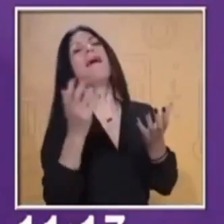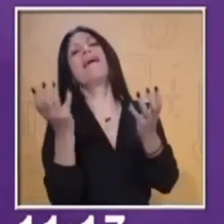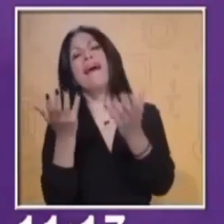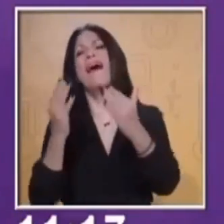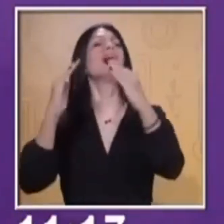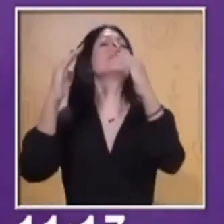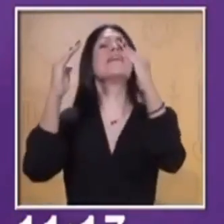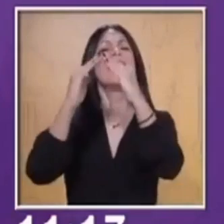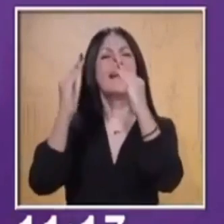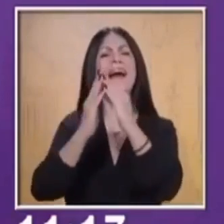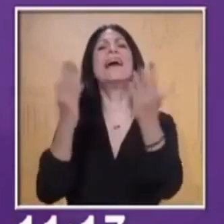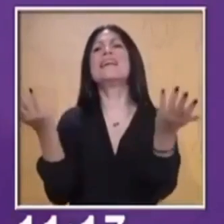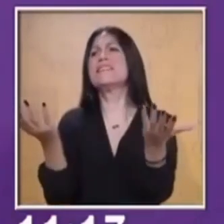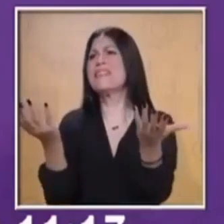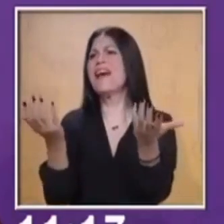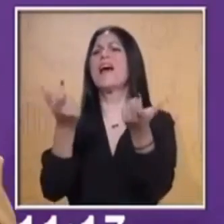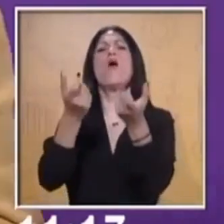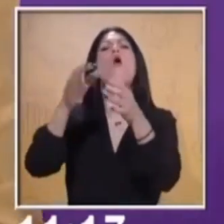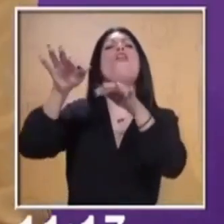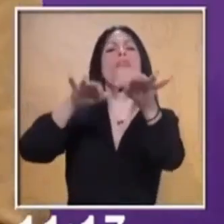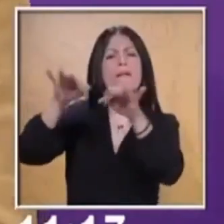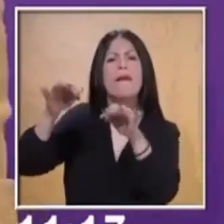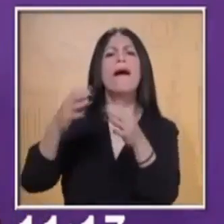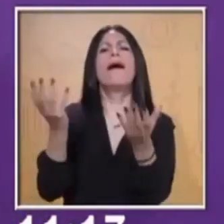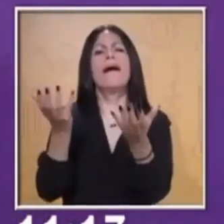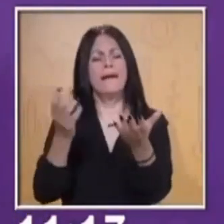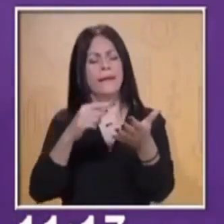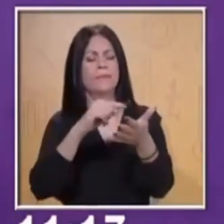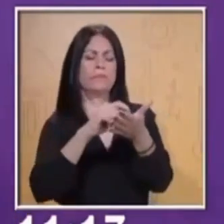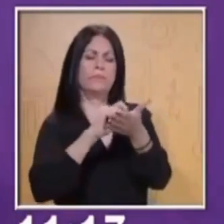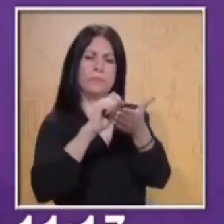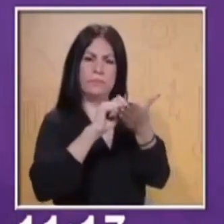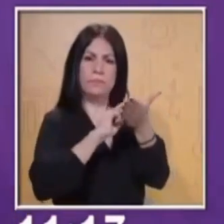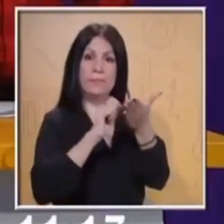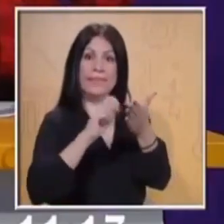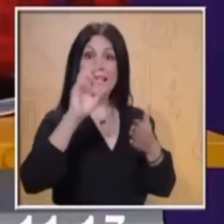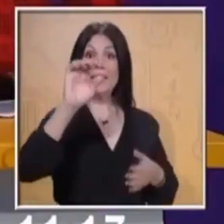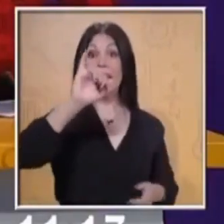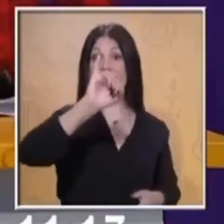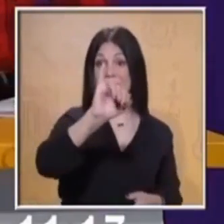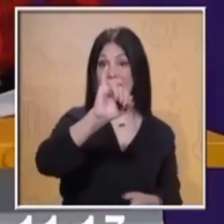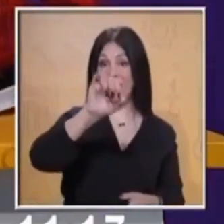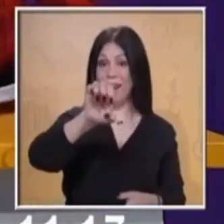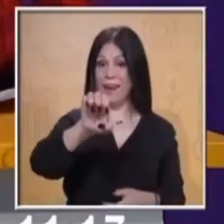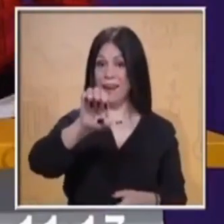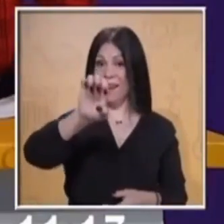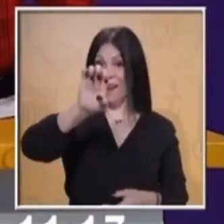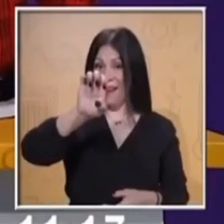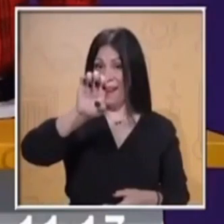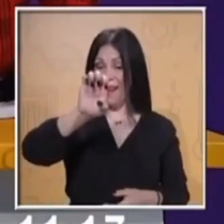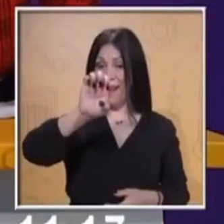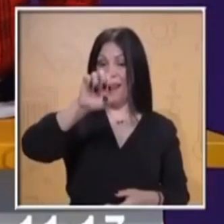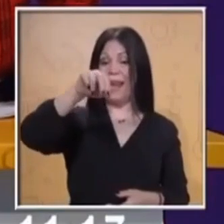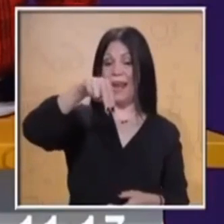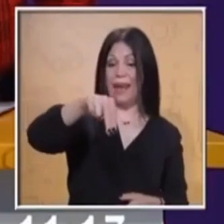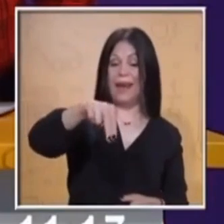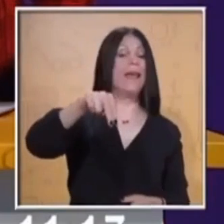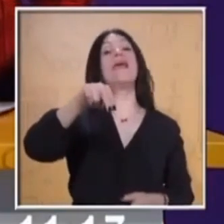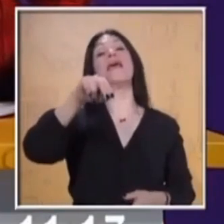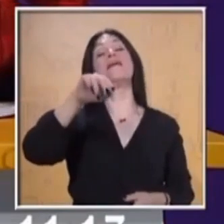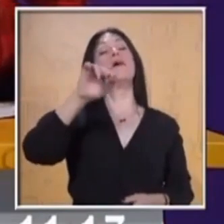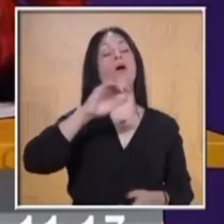nos desenvolvemos. Bueno, vamos a aplicar un cuestionario que se llama una encuesta, un grupo, que significa